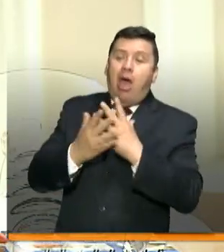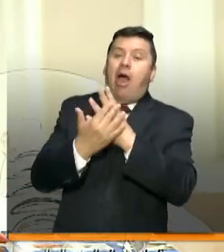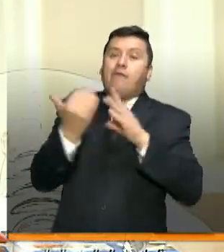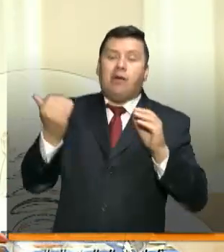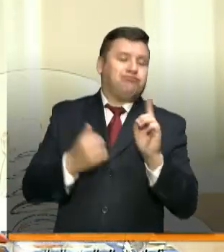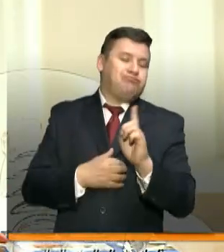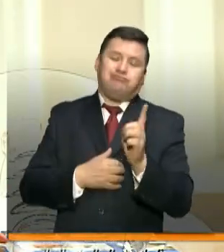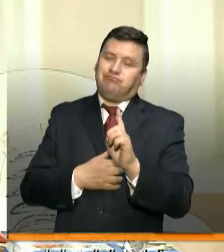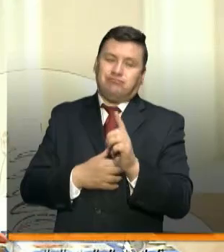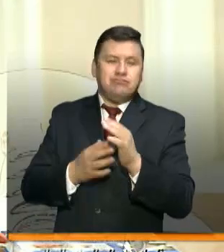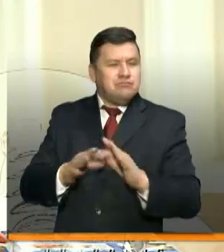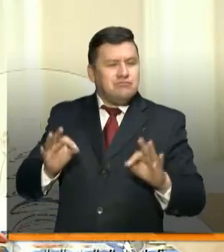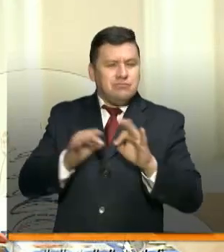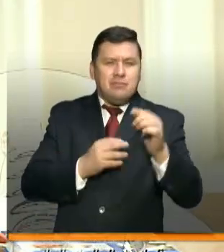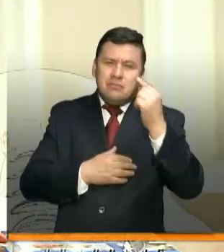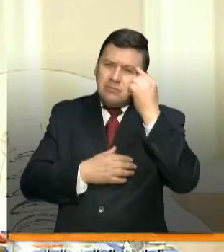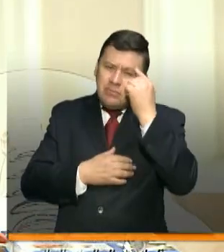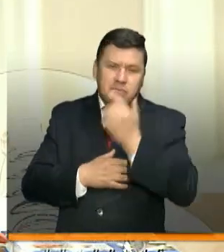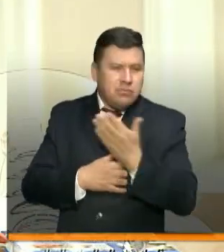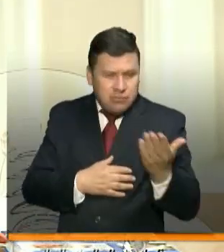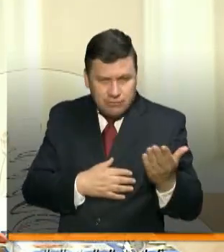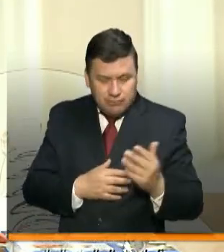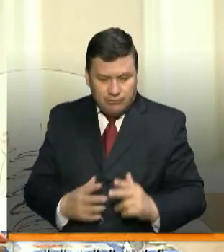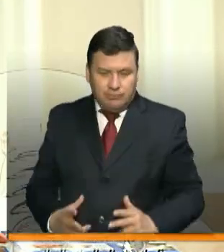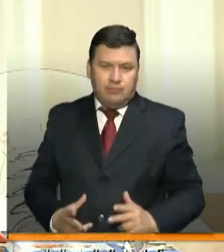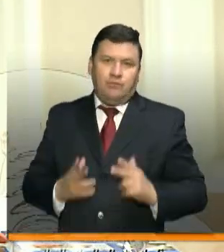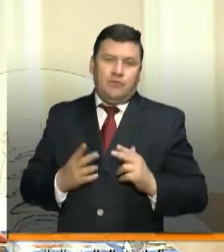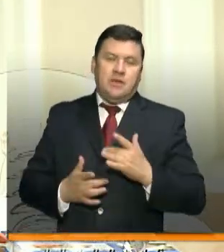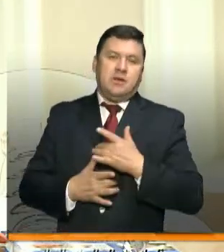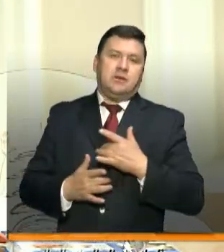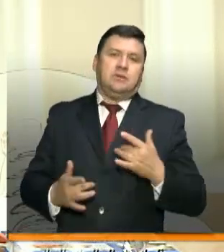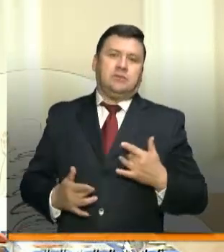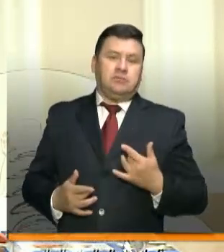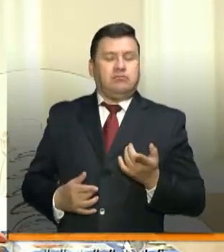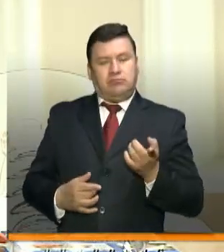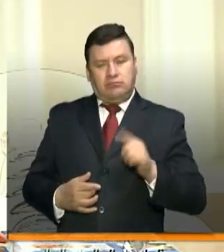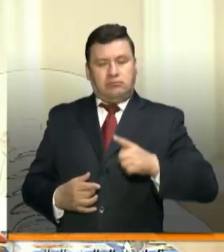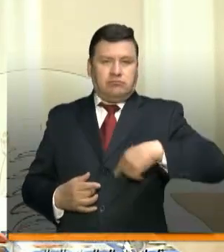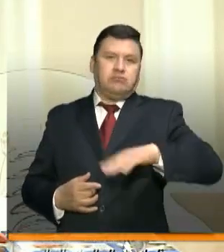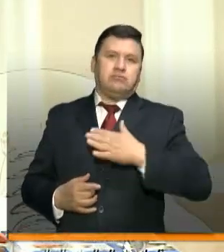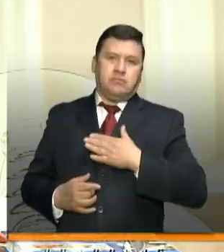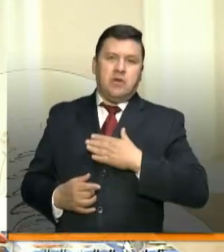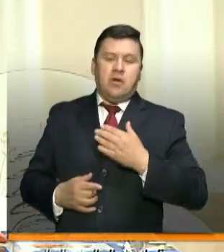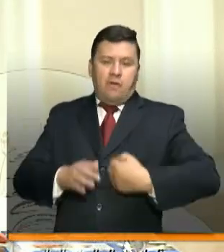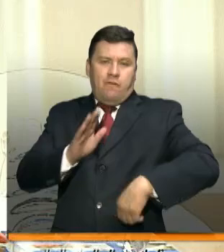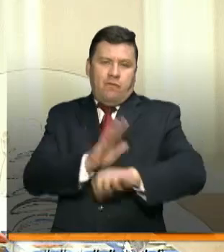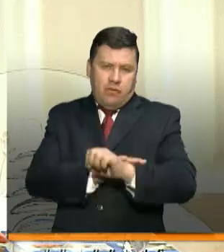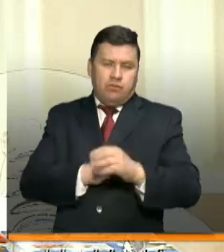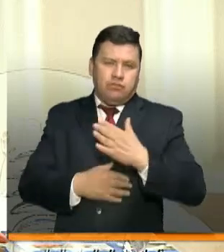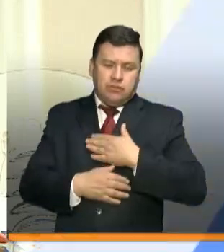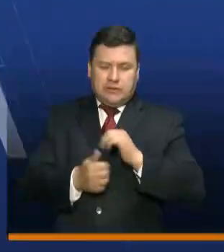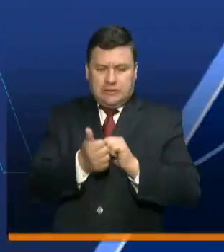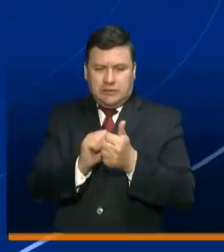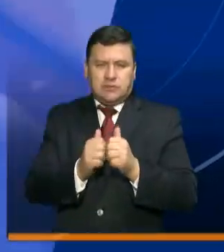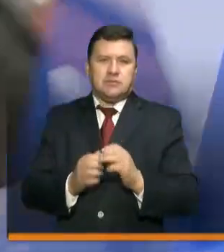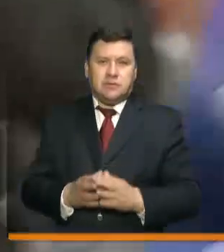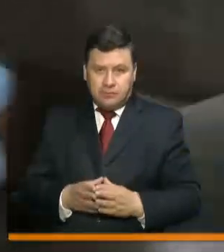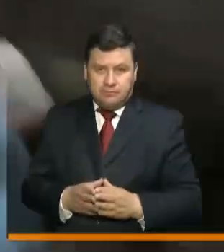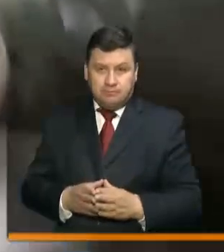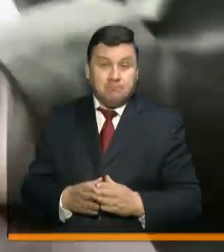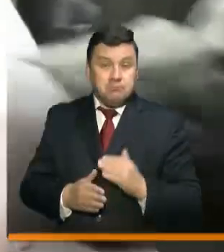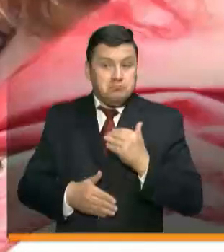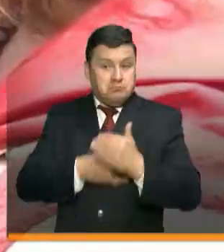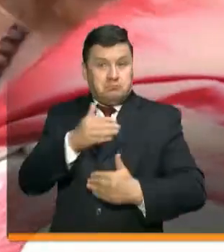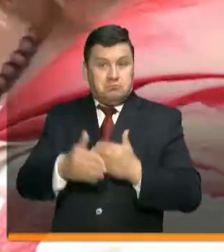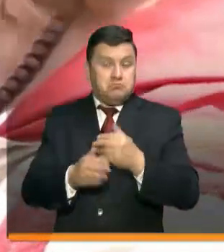Pero la más importante, pensando en la vida y en la salud también de nuestros futbolistas, de nuestros deportistas. Así